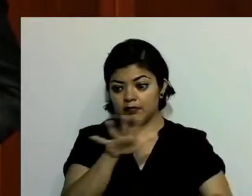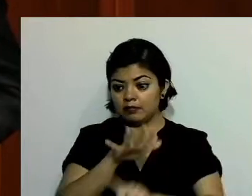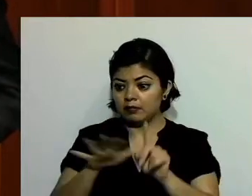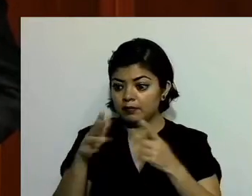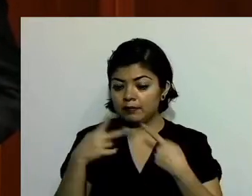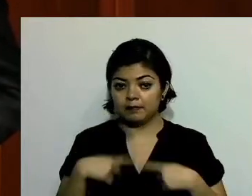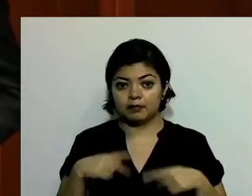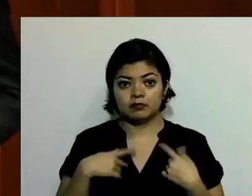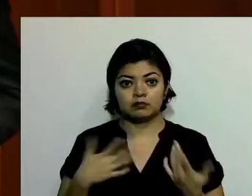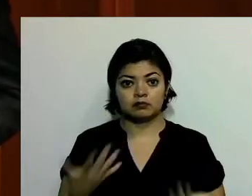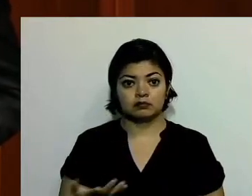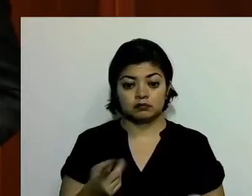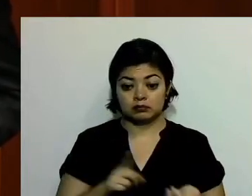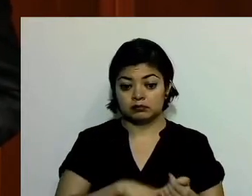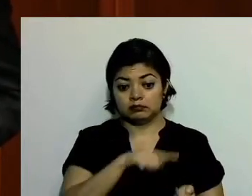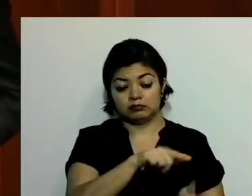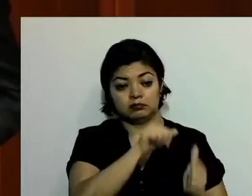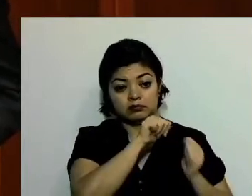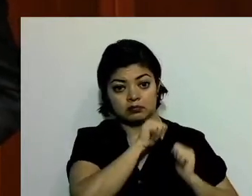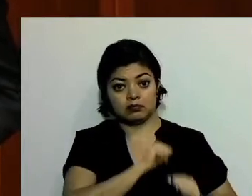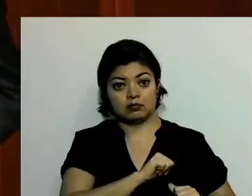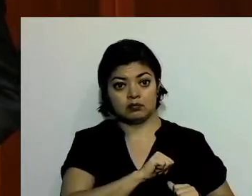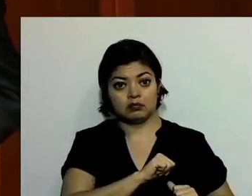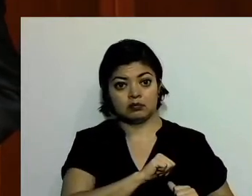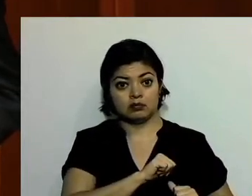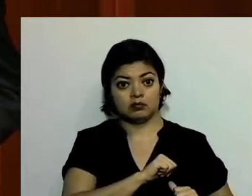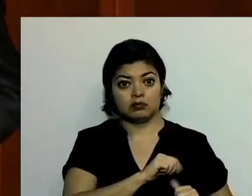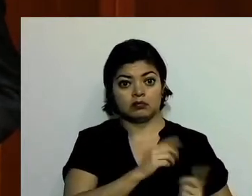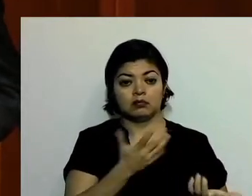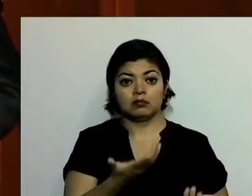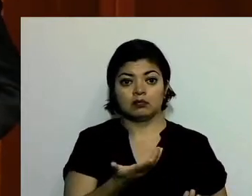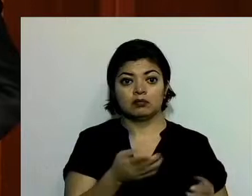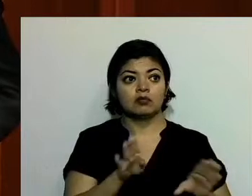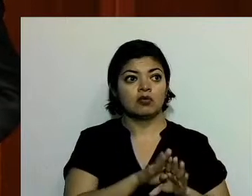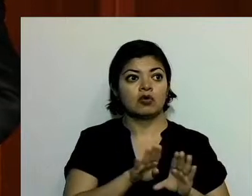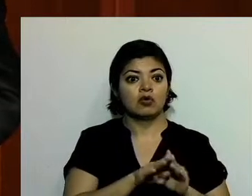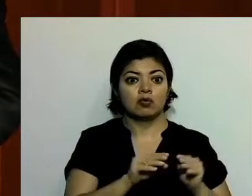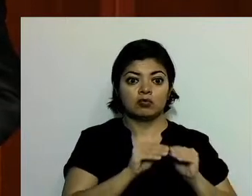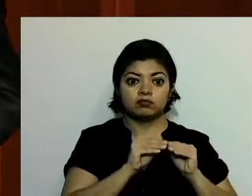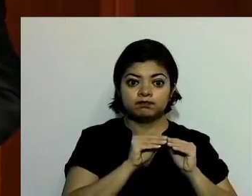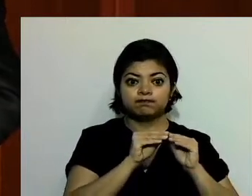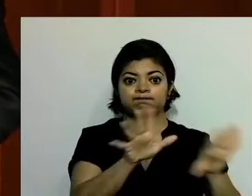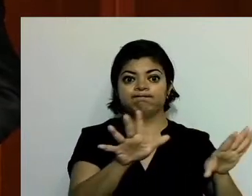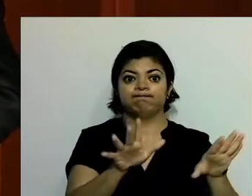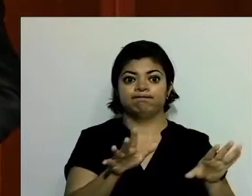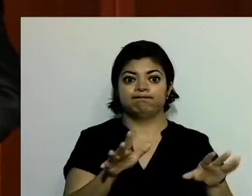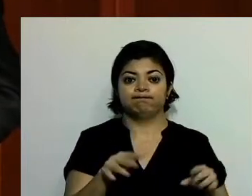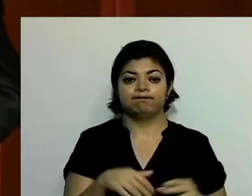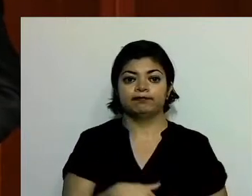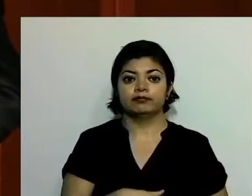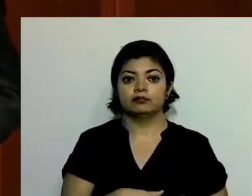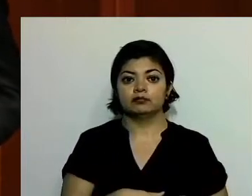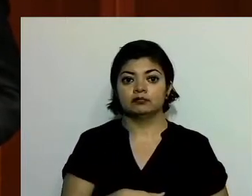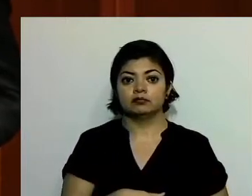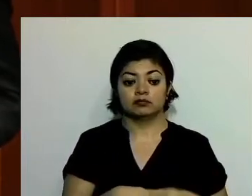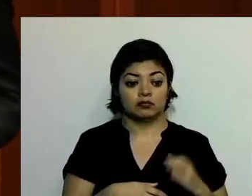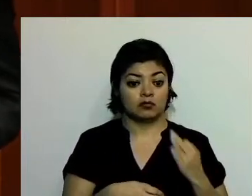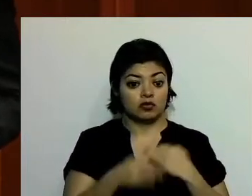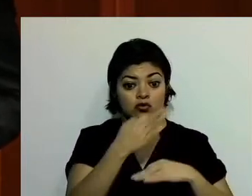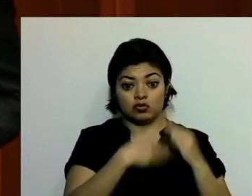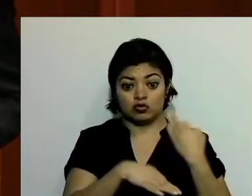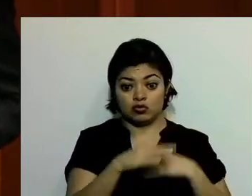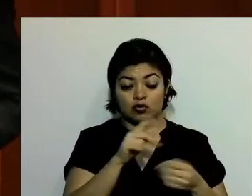es la encargada de transmitir a todos los demás